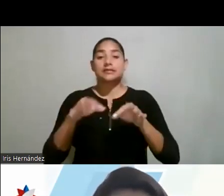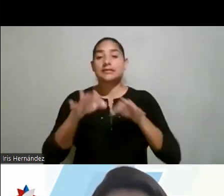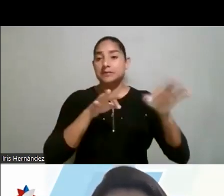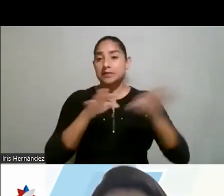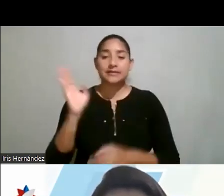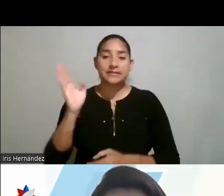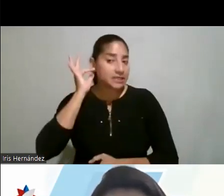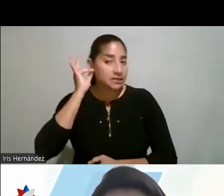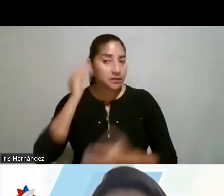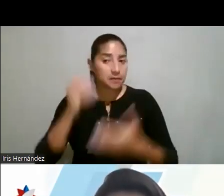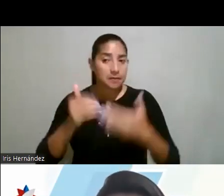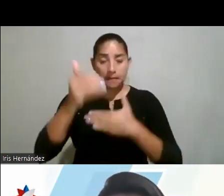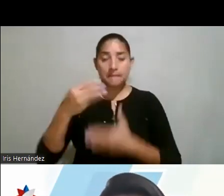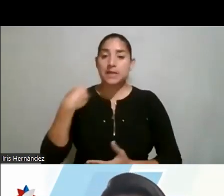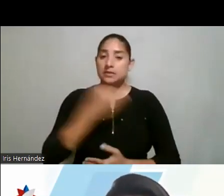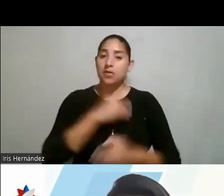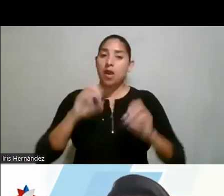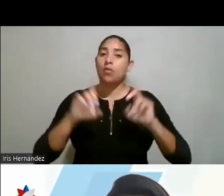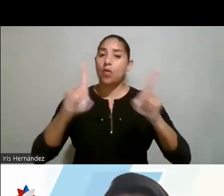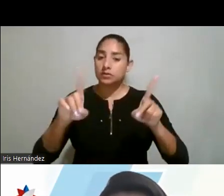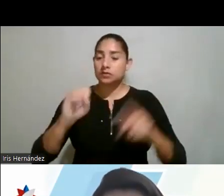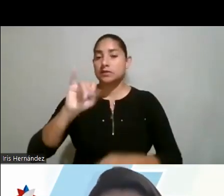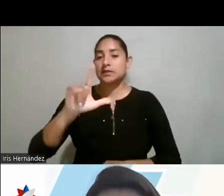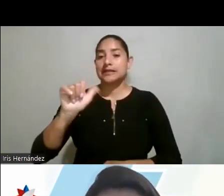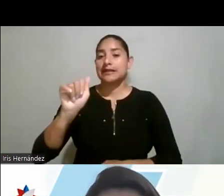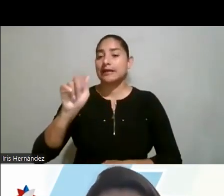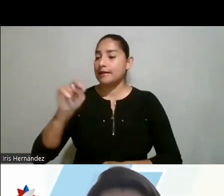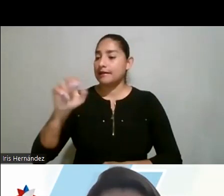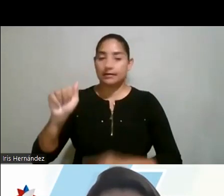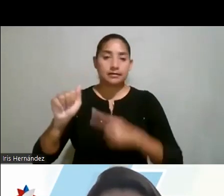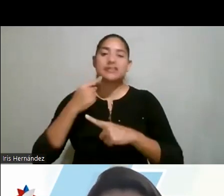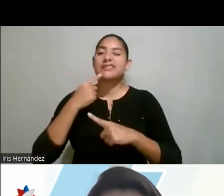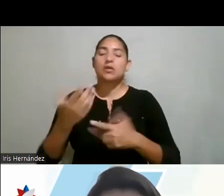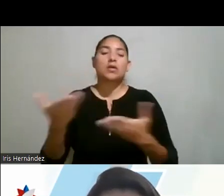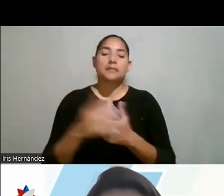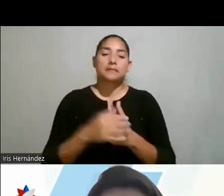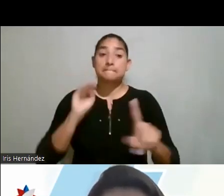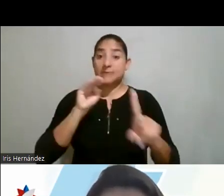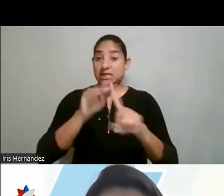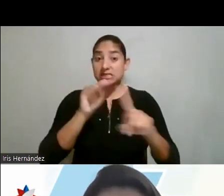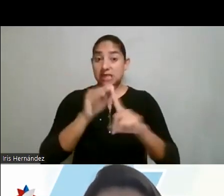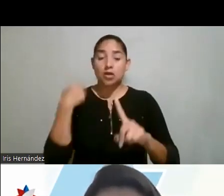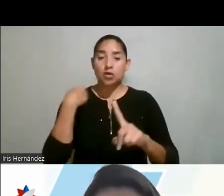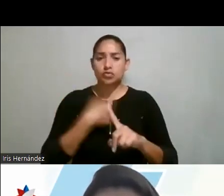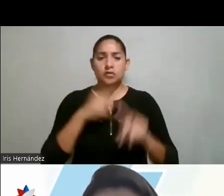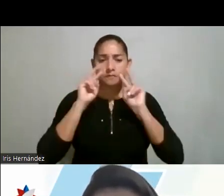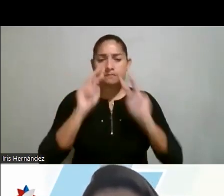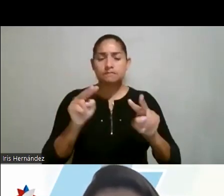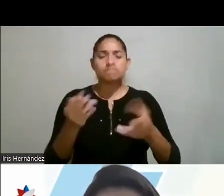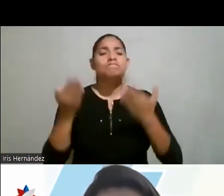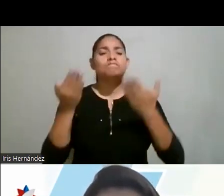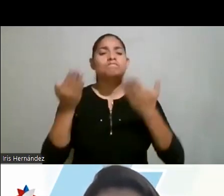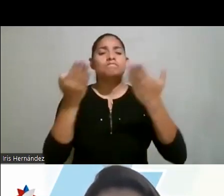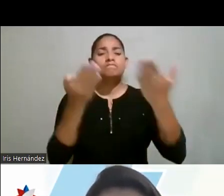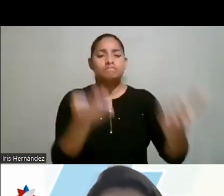me precedió del Ministerio de Educación. Una de las principales mensajes que debemos hacer llegar a